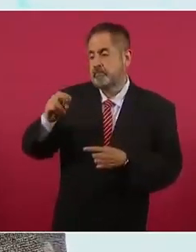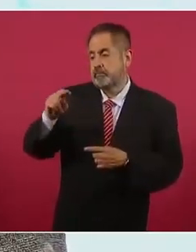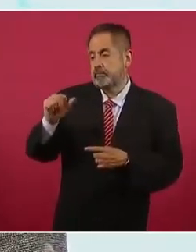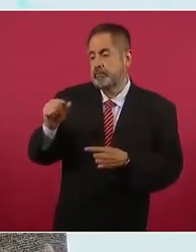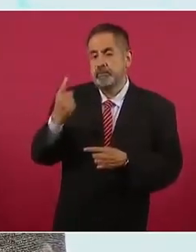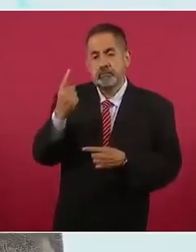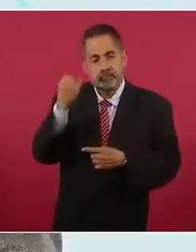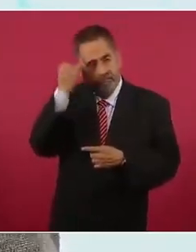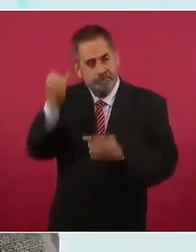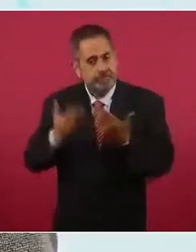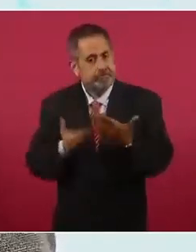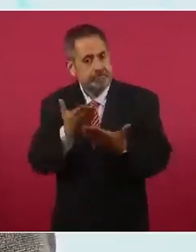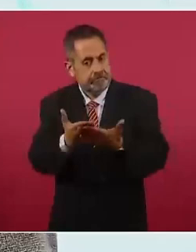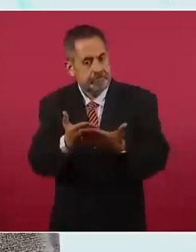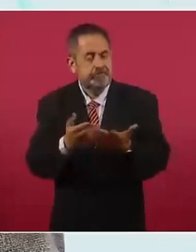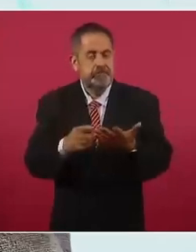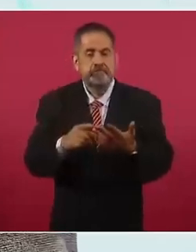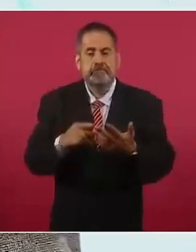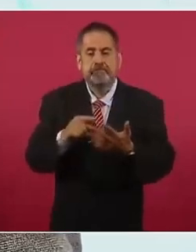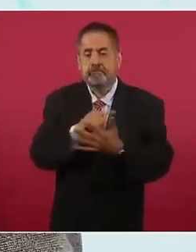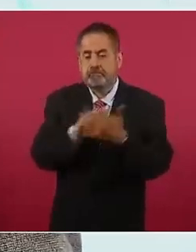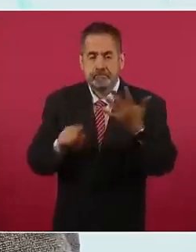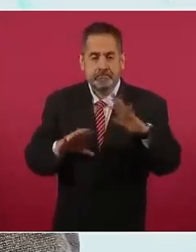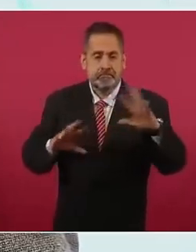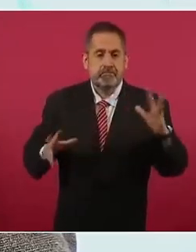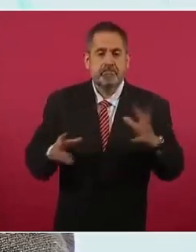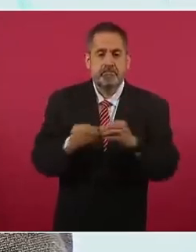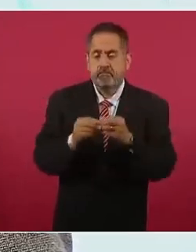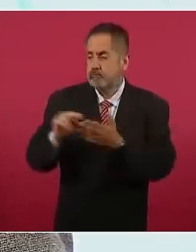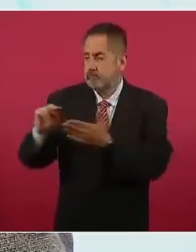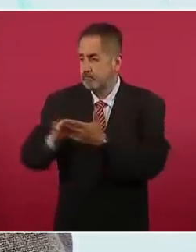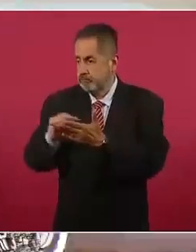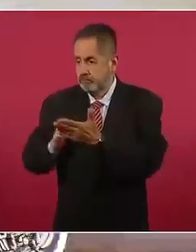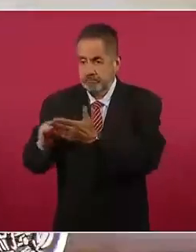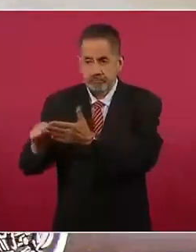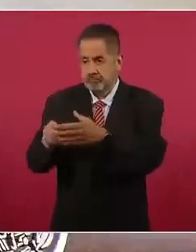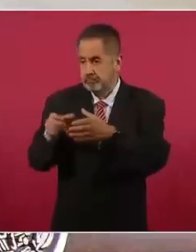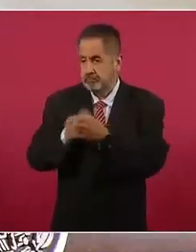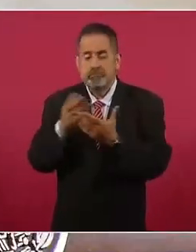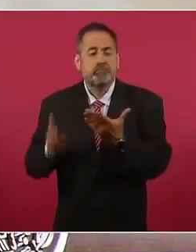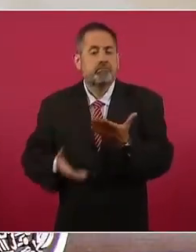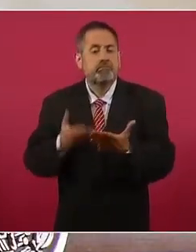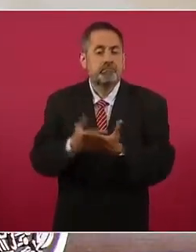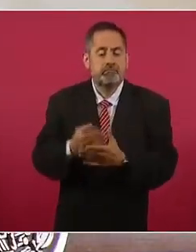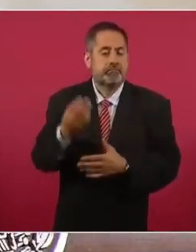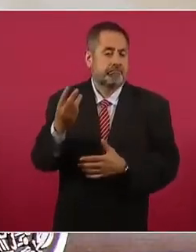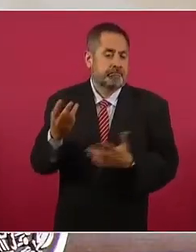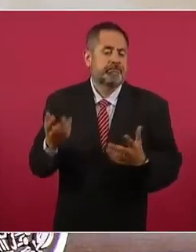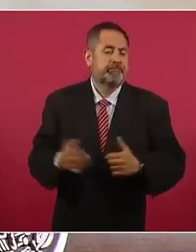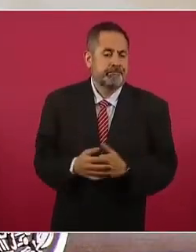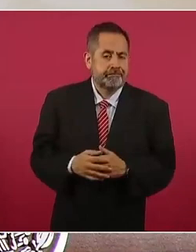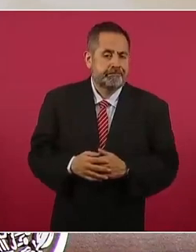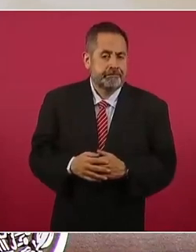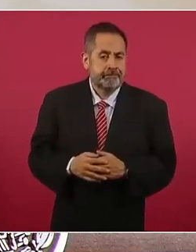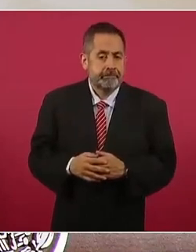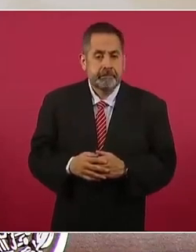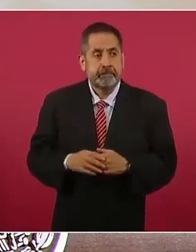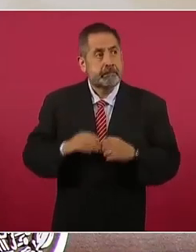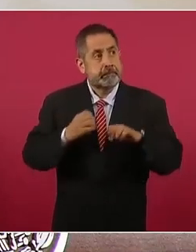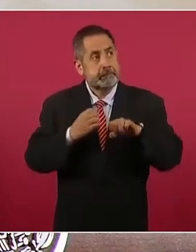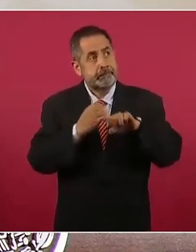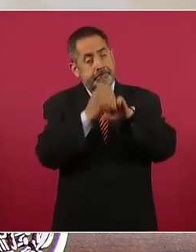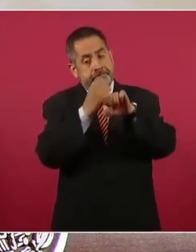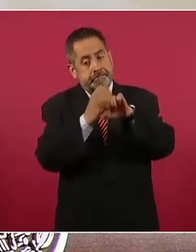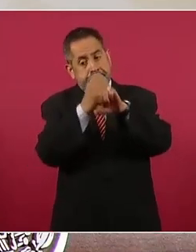una iniciativa y conjuntas que han firmado varios grupos parlamentarios, tres. En los congresos de los